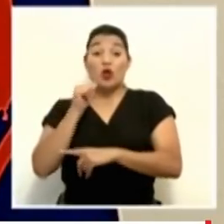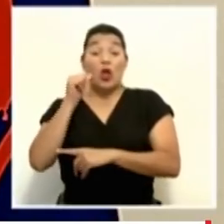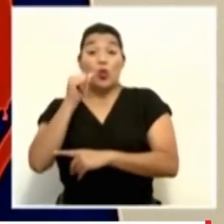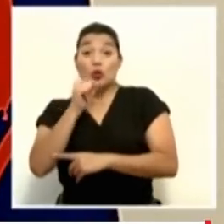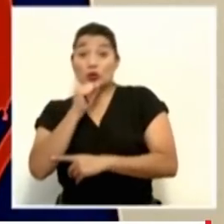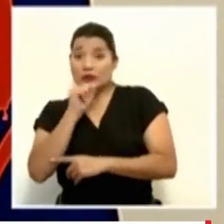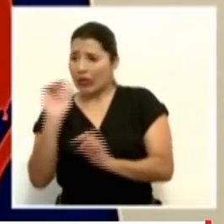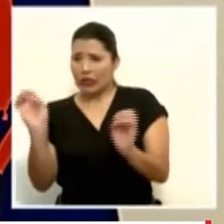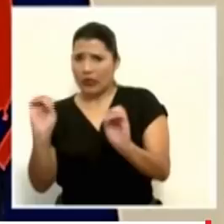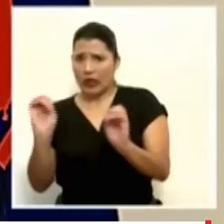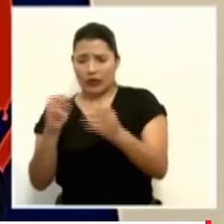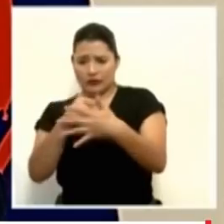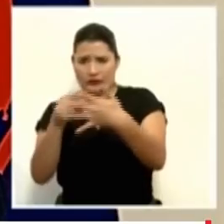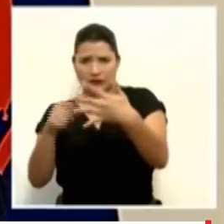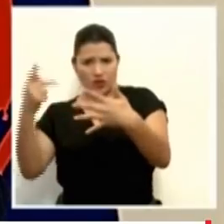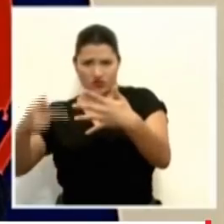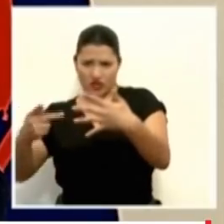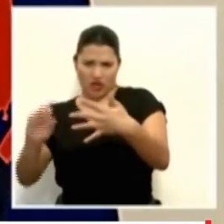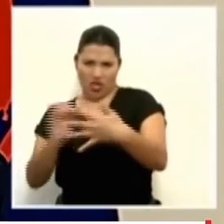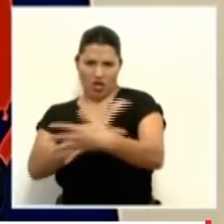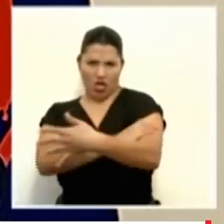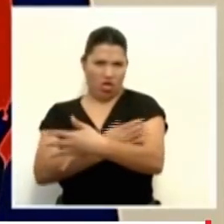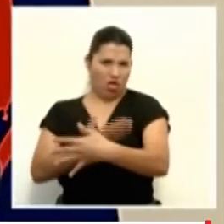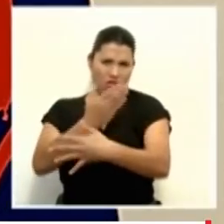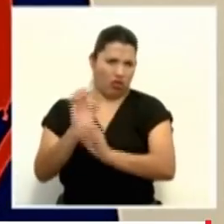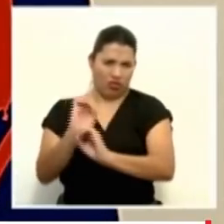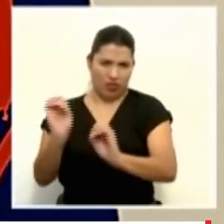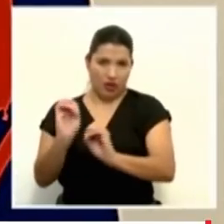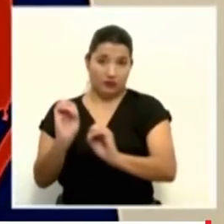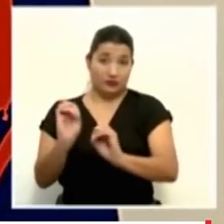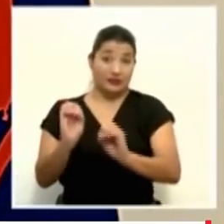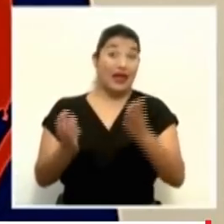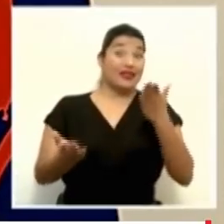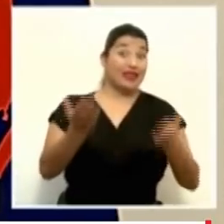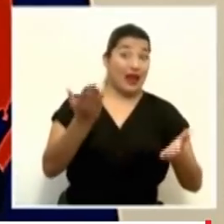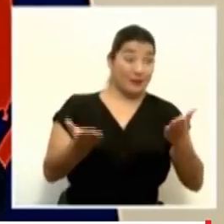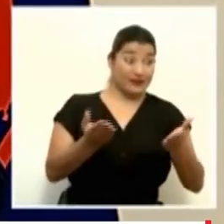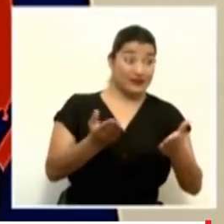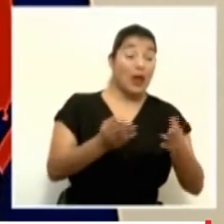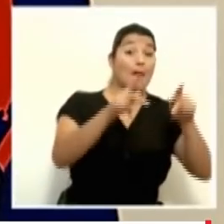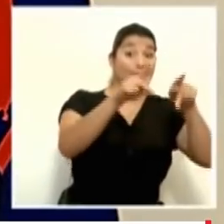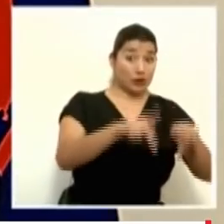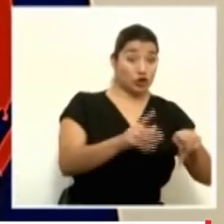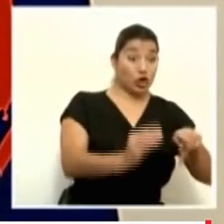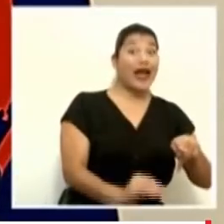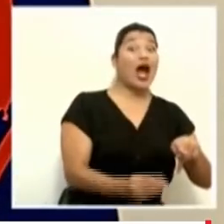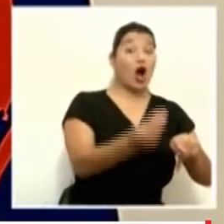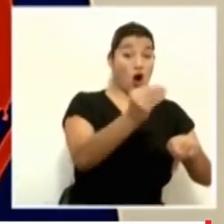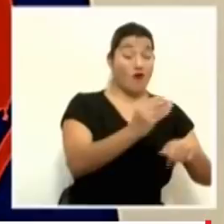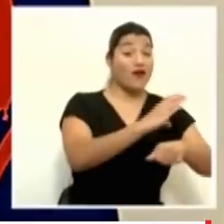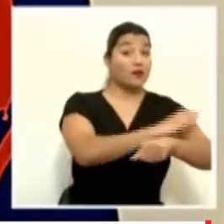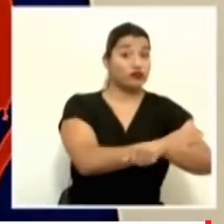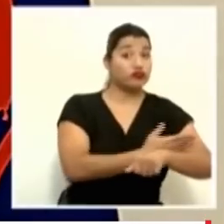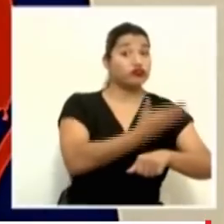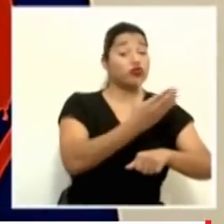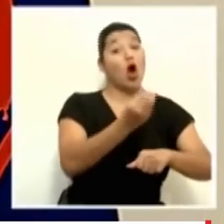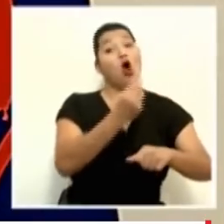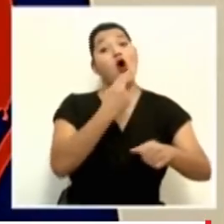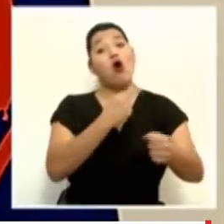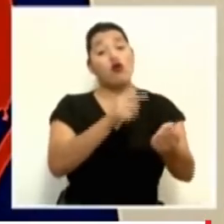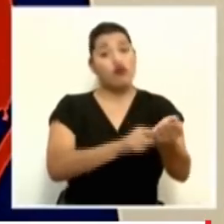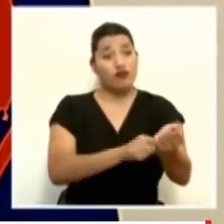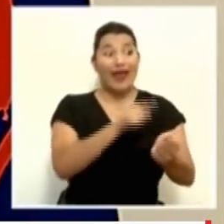tal vez está en menor riesgo que un joven que es hipertenso diabético. entonces de nuevo ese concepto de edad